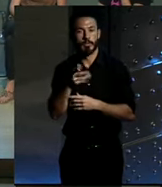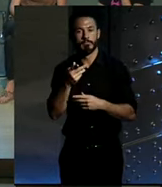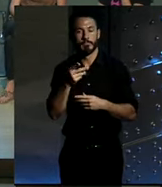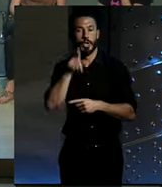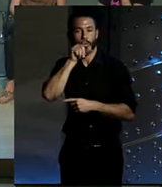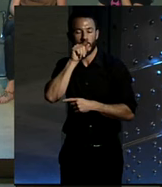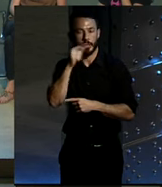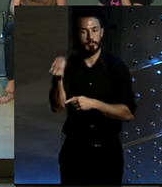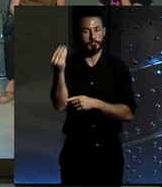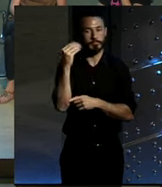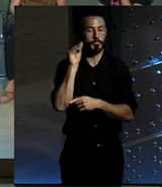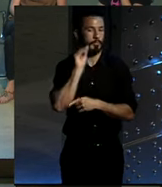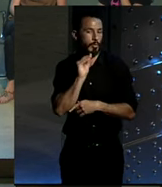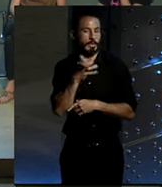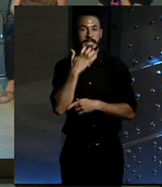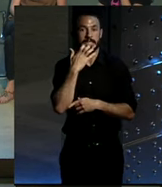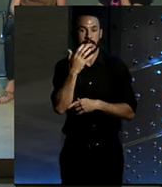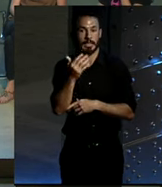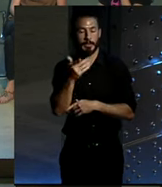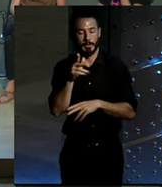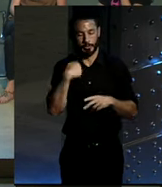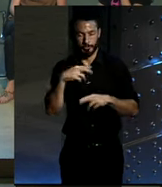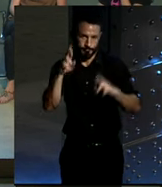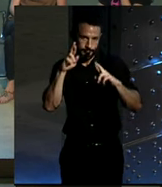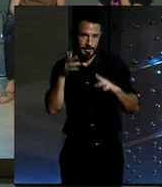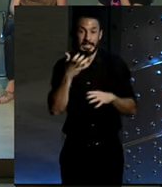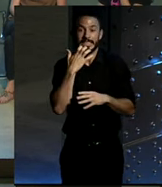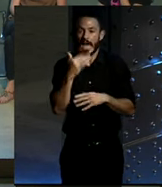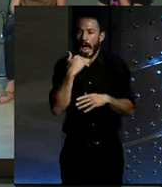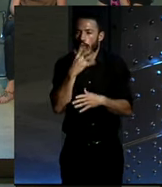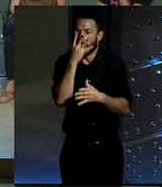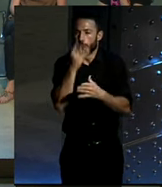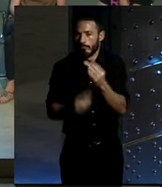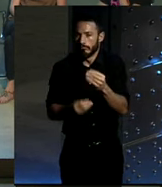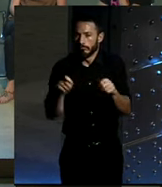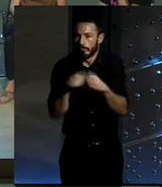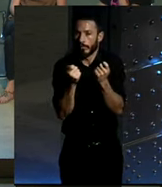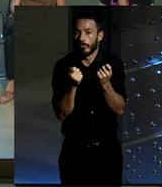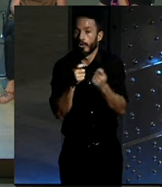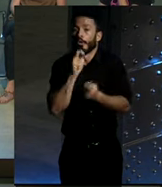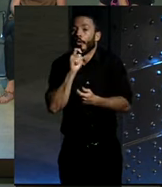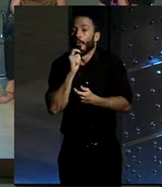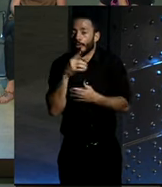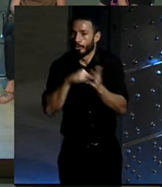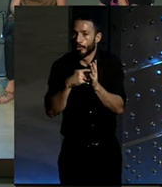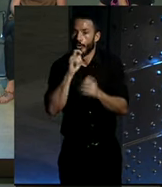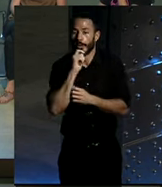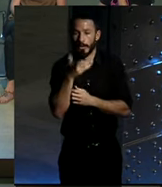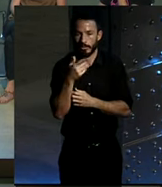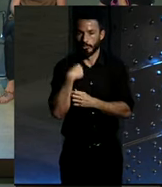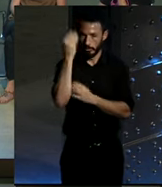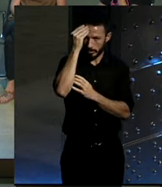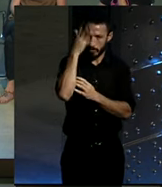dedos para hacer esta pregunta y que no es mía. Si algo se estropea. Pues siempre hay que pensar en esa opción, ¿no?